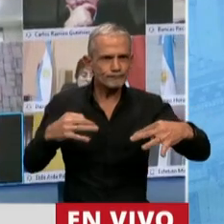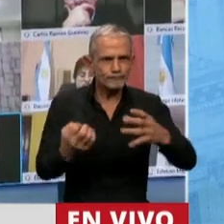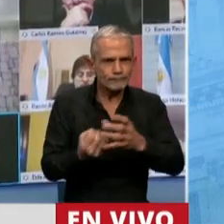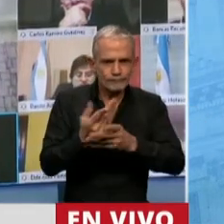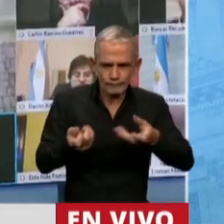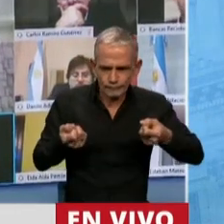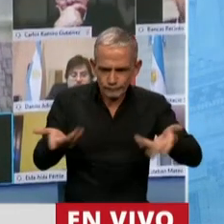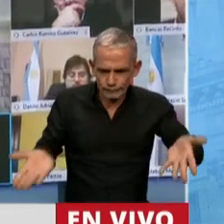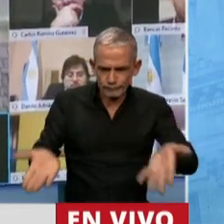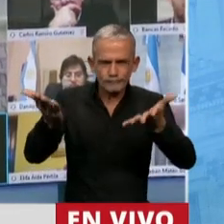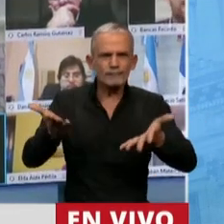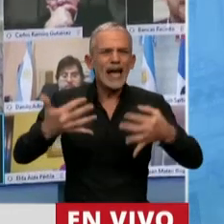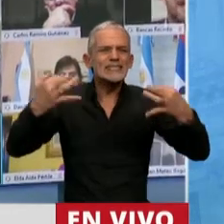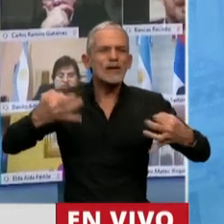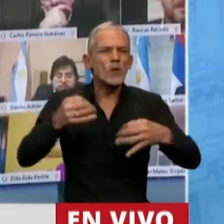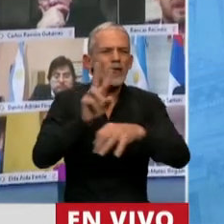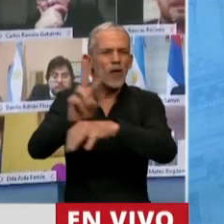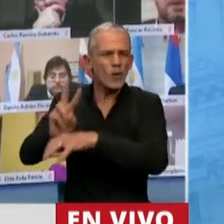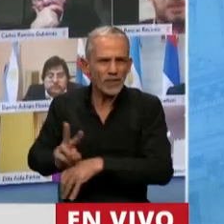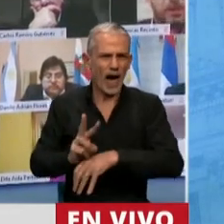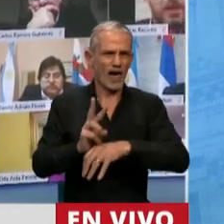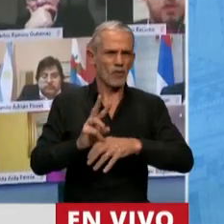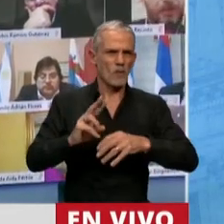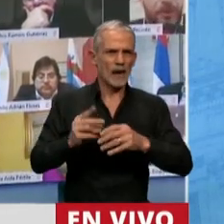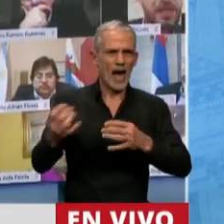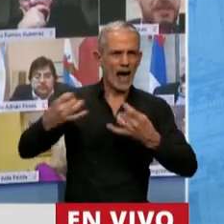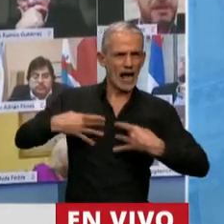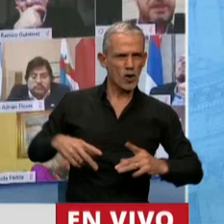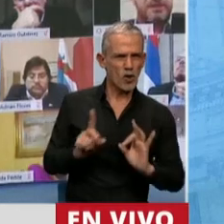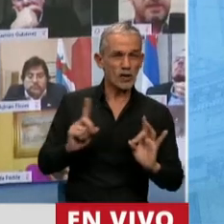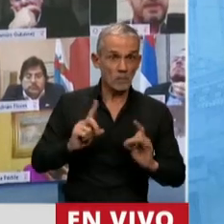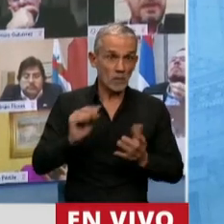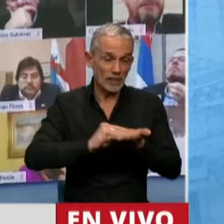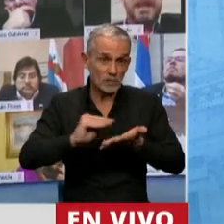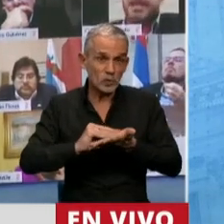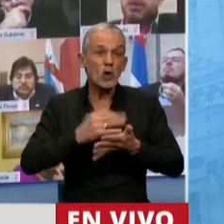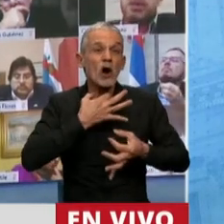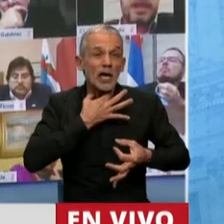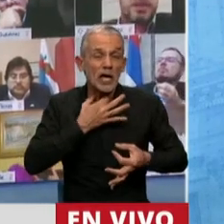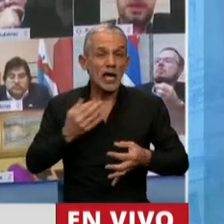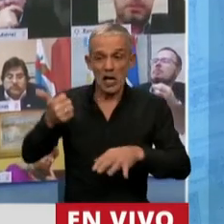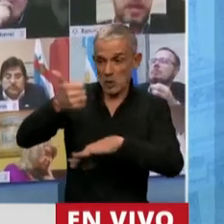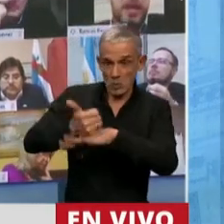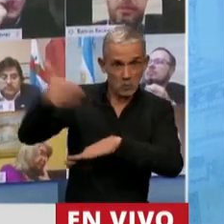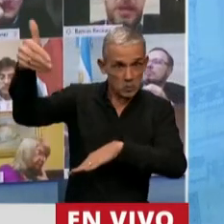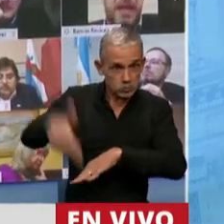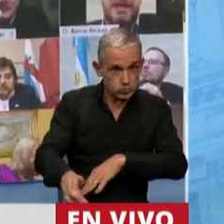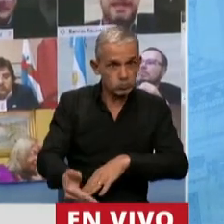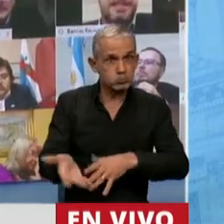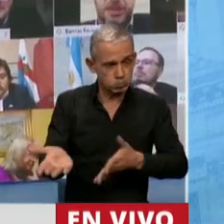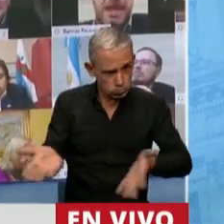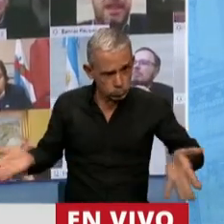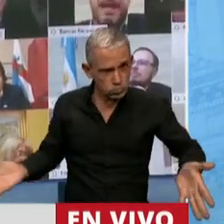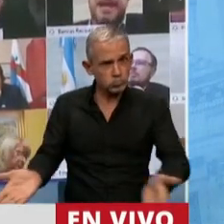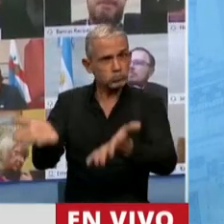brinde las garantías de bioseguridad correspondientes para que todos aquellos diputados y diputadas que quieran sesionar de manera presencial